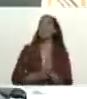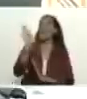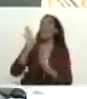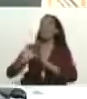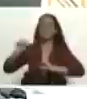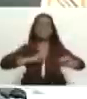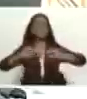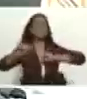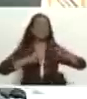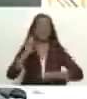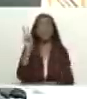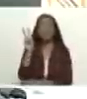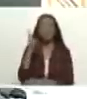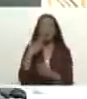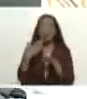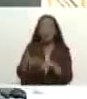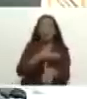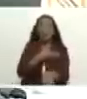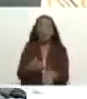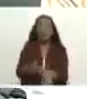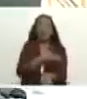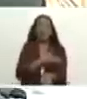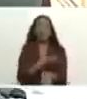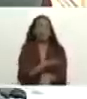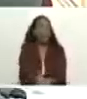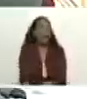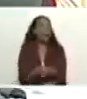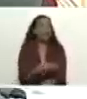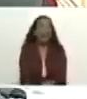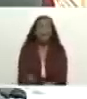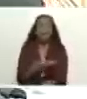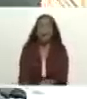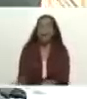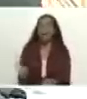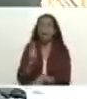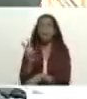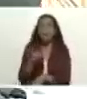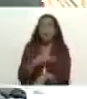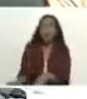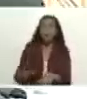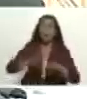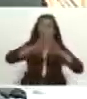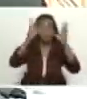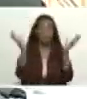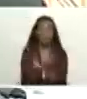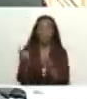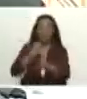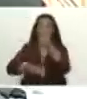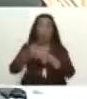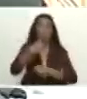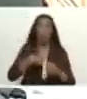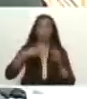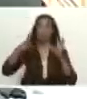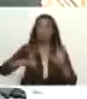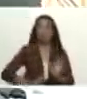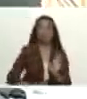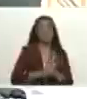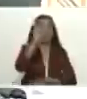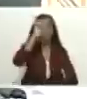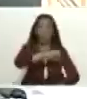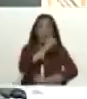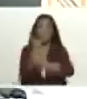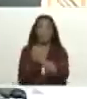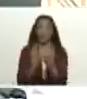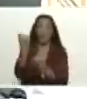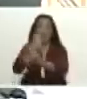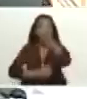mueve avanza y se desarrolla viendo como surge un mundo multipolar nuevos polos de desarrollo de poder en el